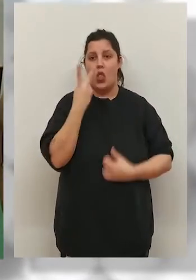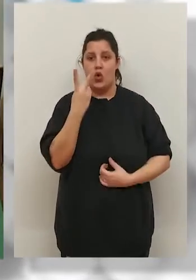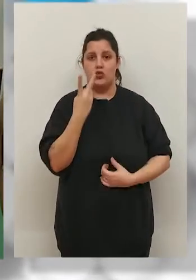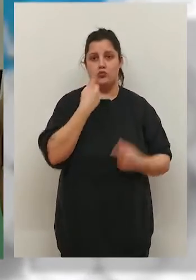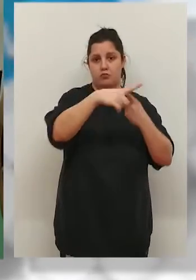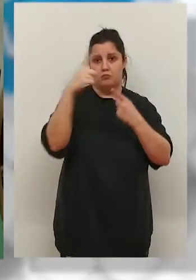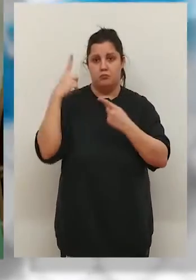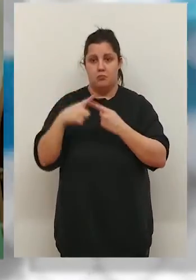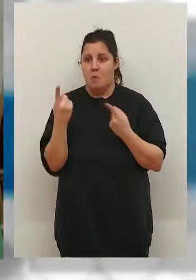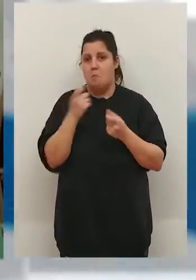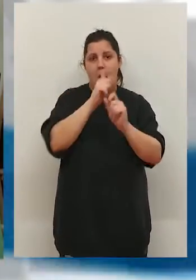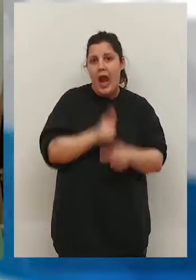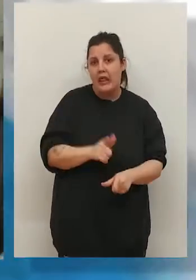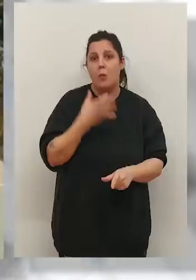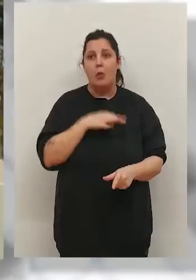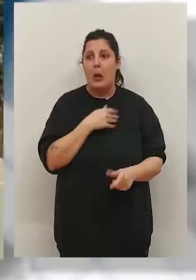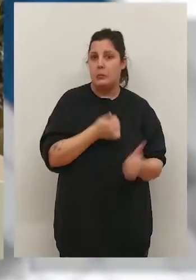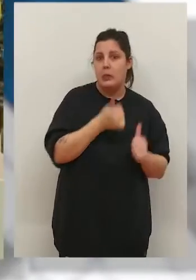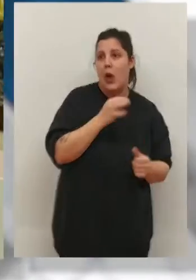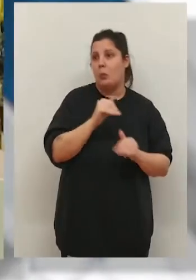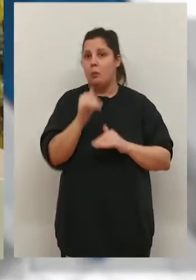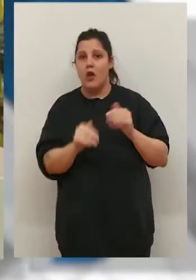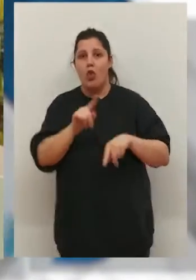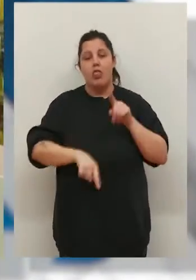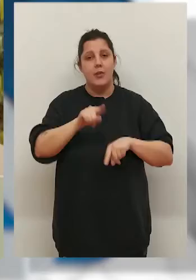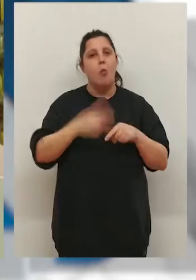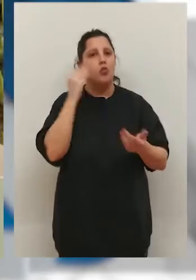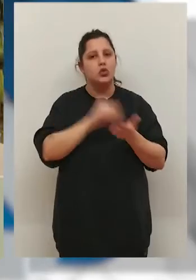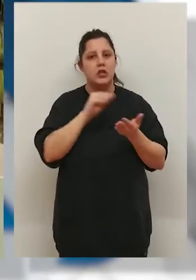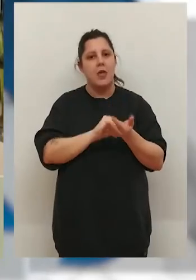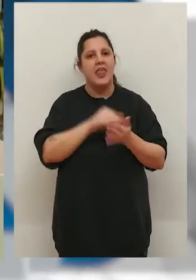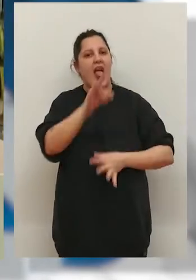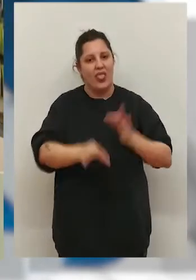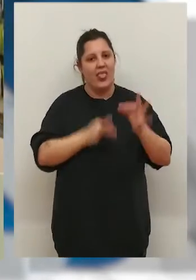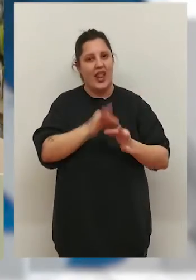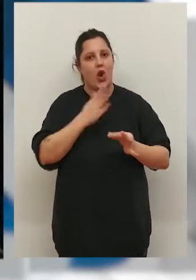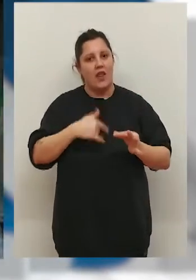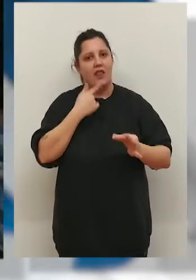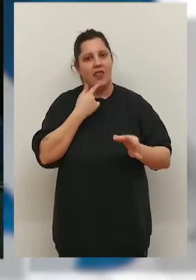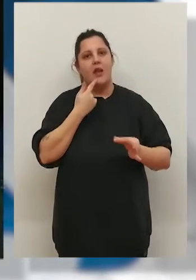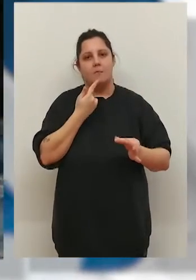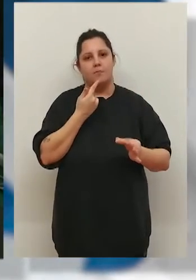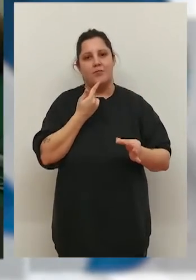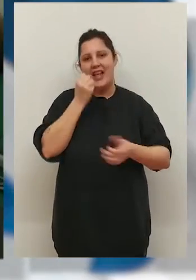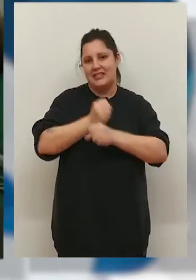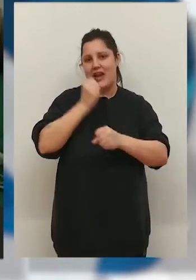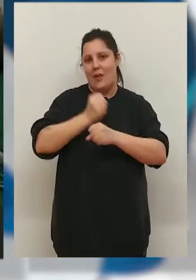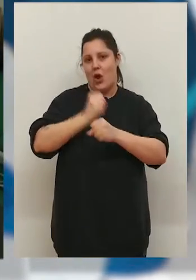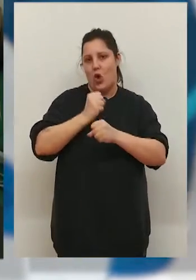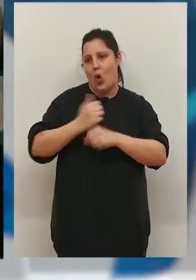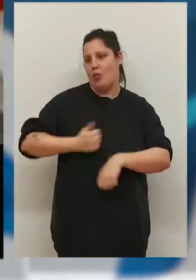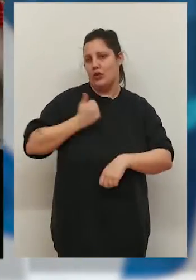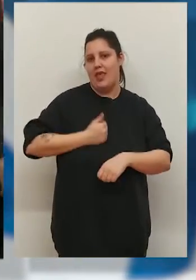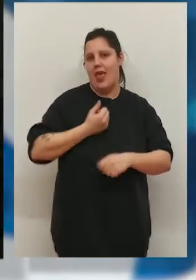cabo son dos cosas semejantes, que sí, se puede dar algo más, algo menos, pero que muchas veces las FP tienen más salidas y